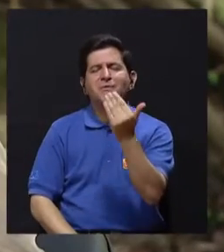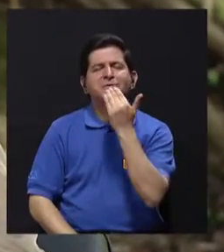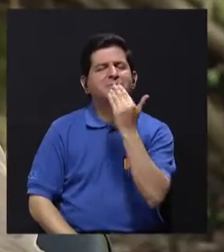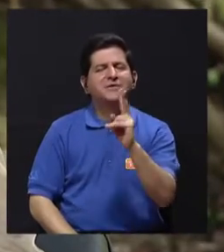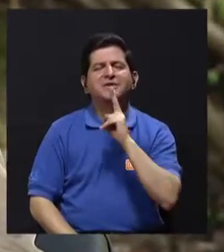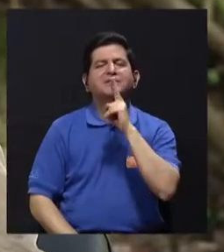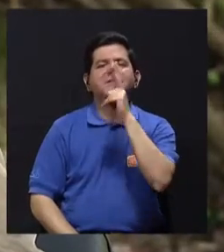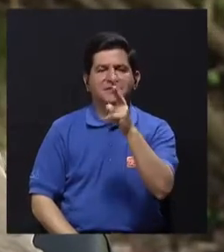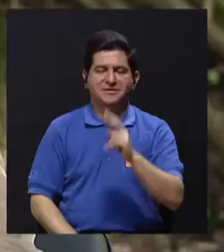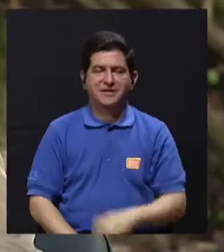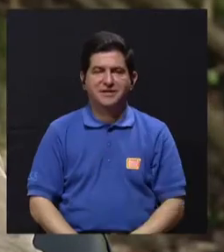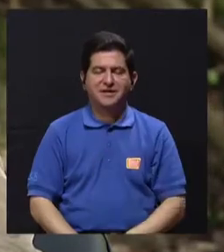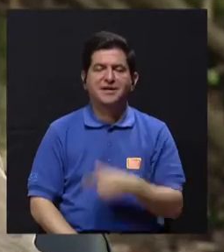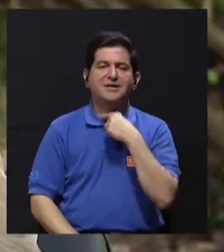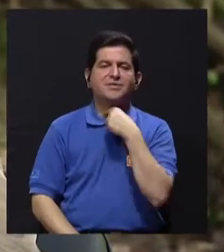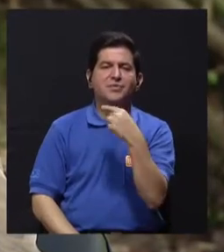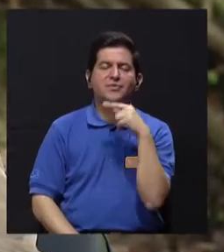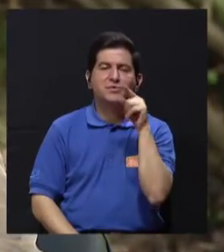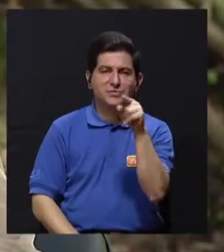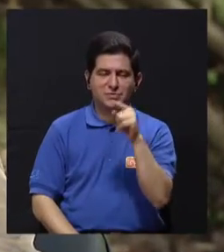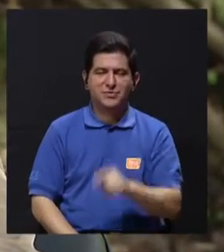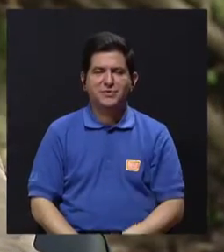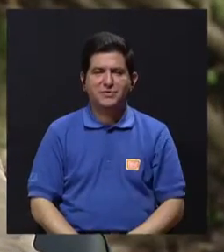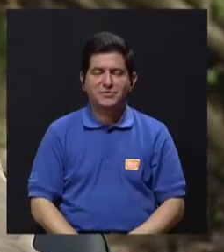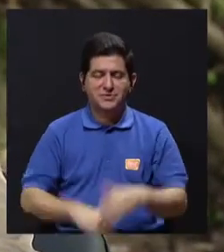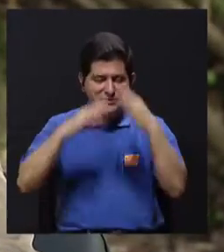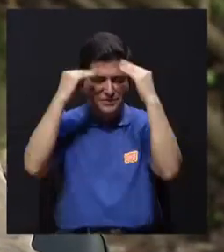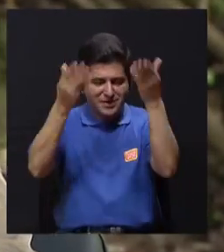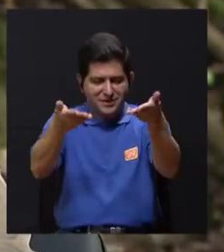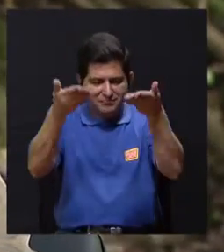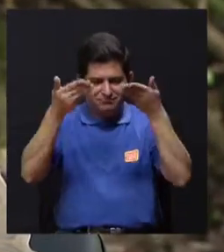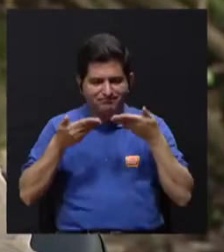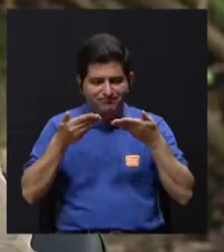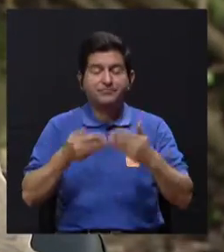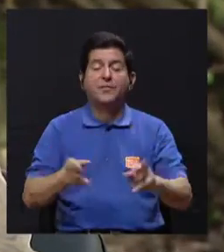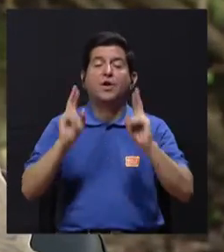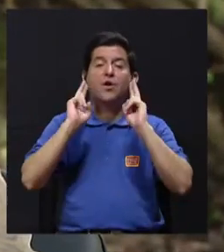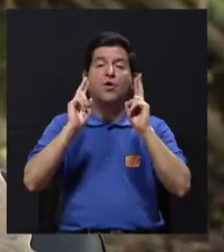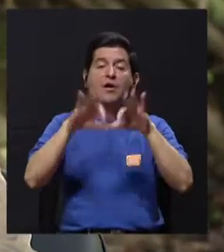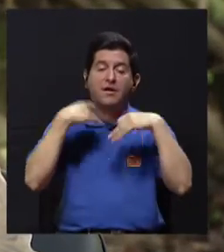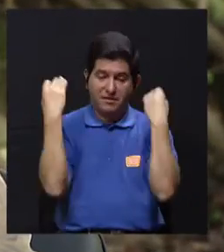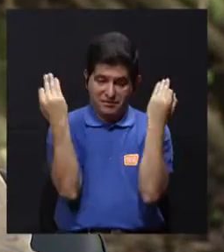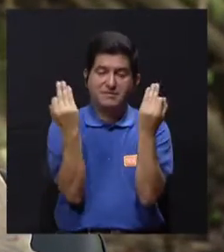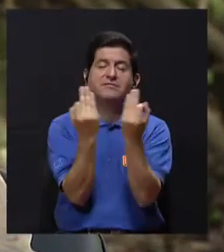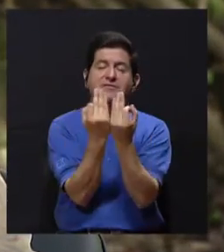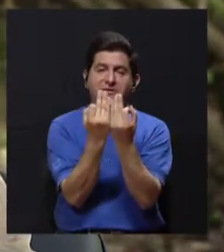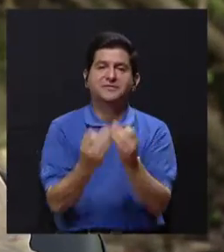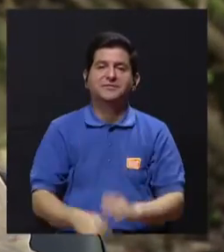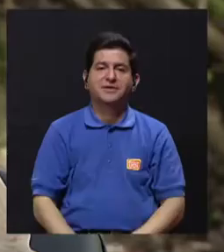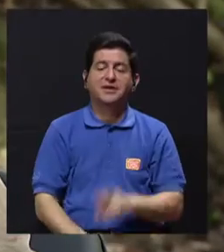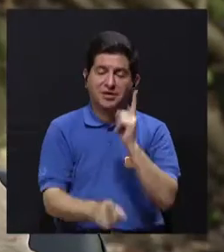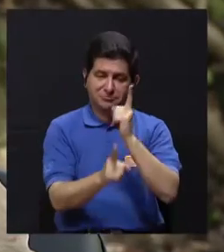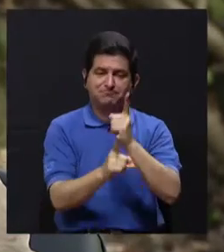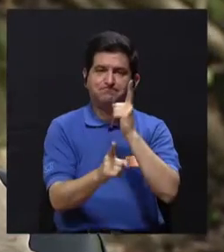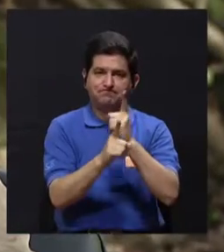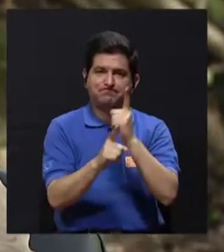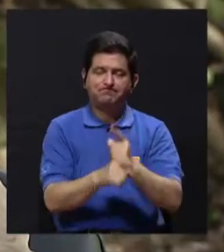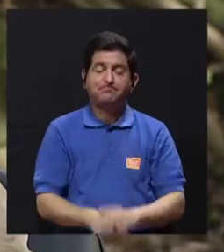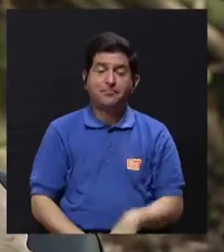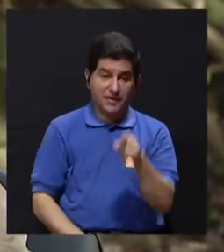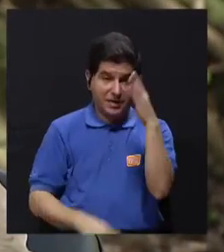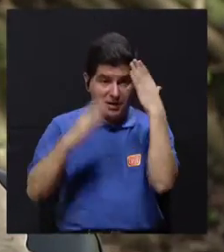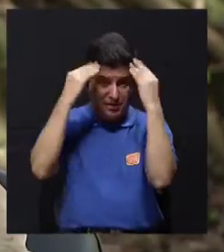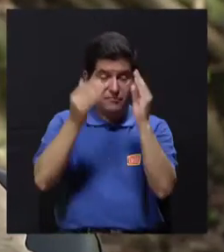muchísimas gracias de verdad que ha sido pues un placer poder contar con toda esta información y que ojalá que las familias pues efectivamente puedan